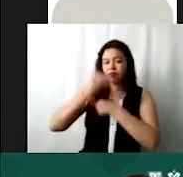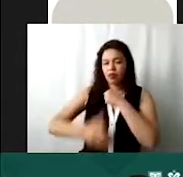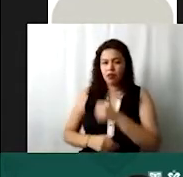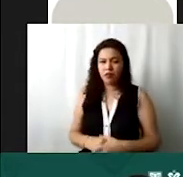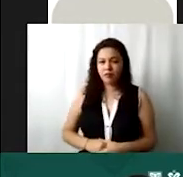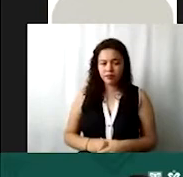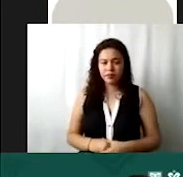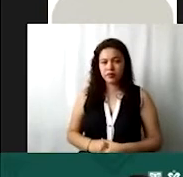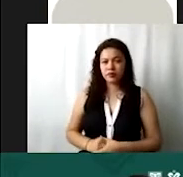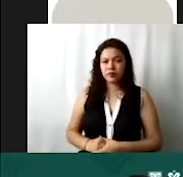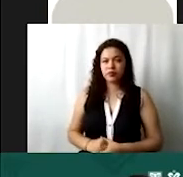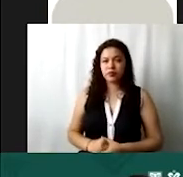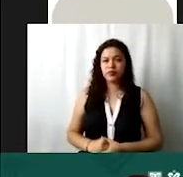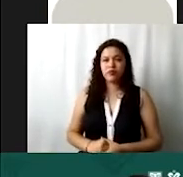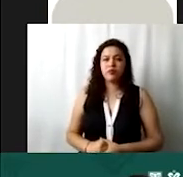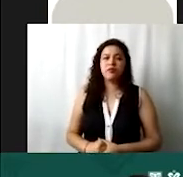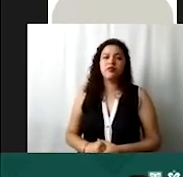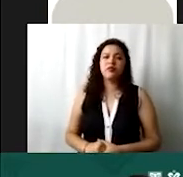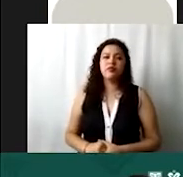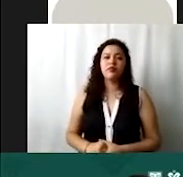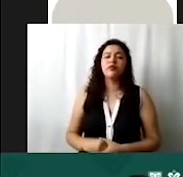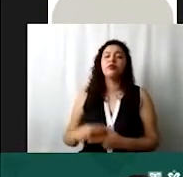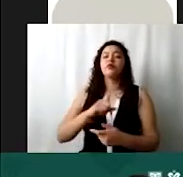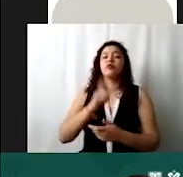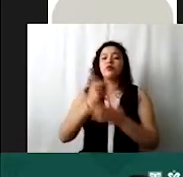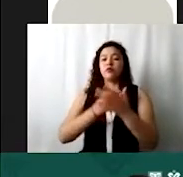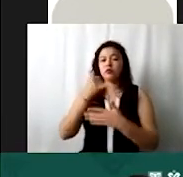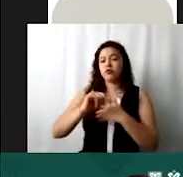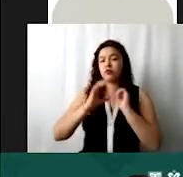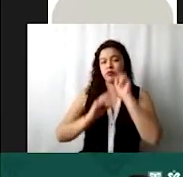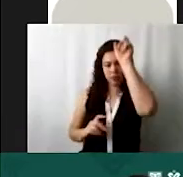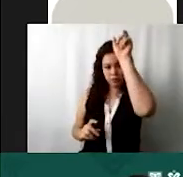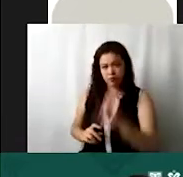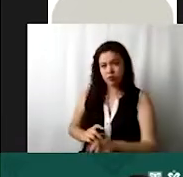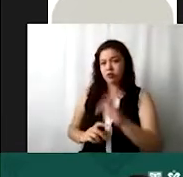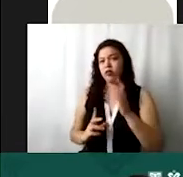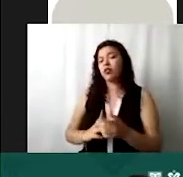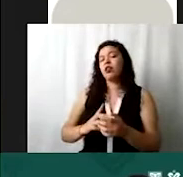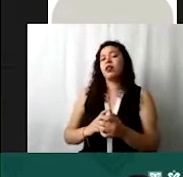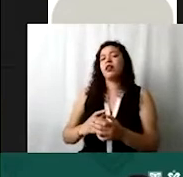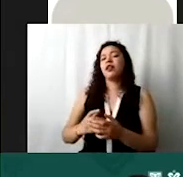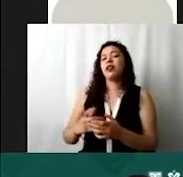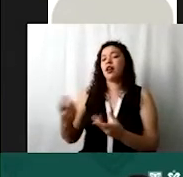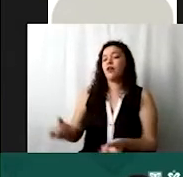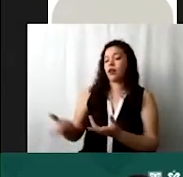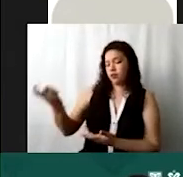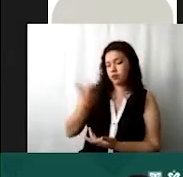Si nos vamos otra vez aquí, clic a nuestro proyecto, en esta columna ya pueden ver los ingresos que se capturaron.